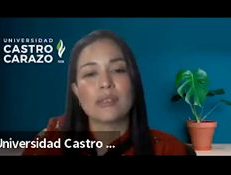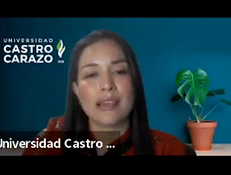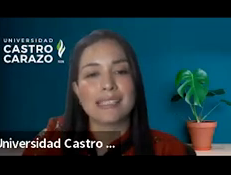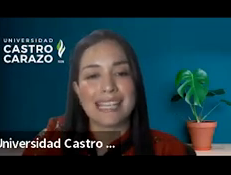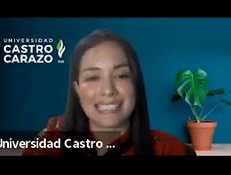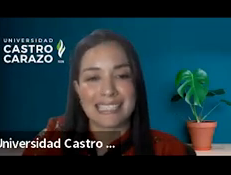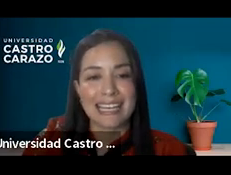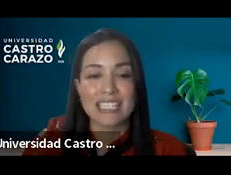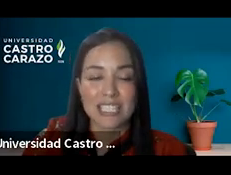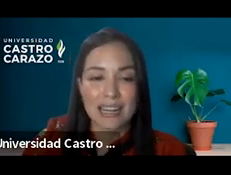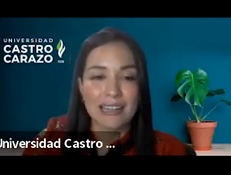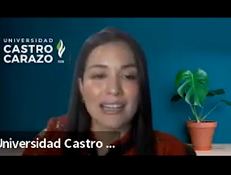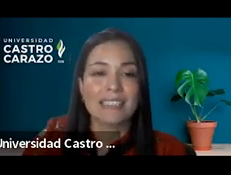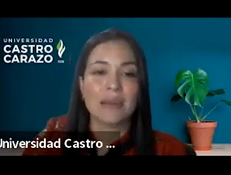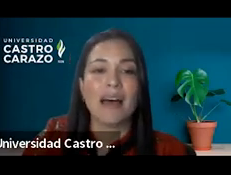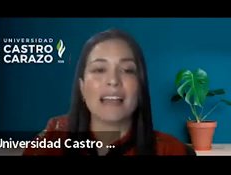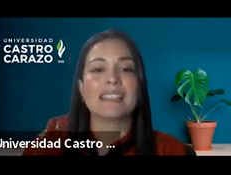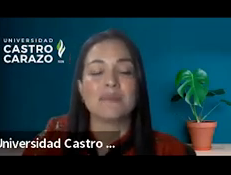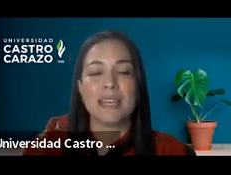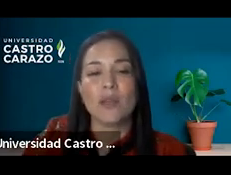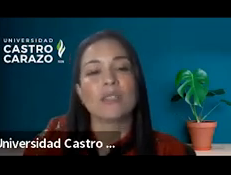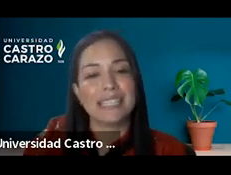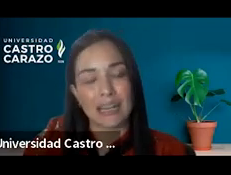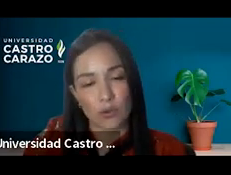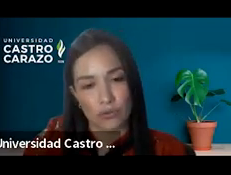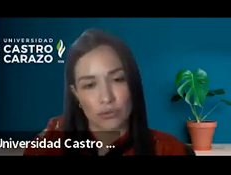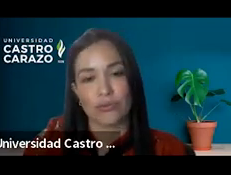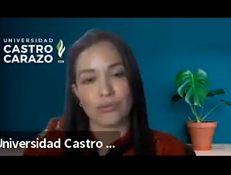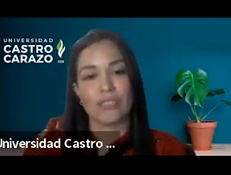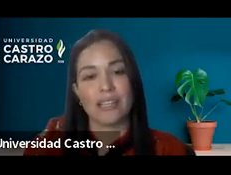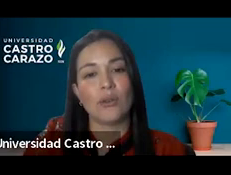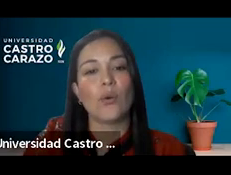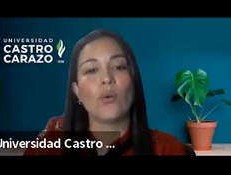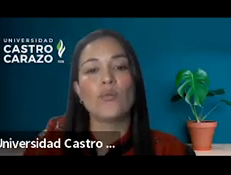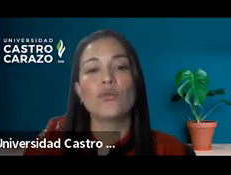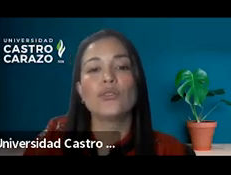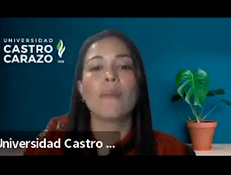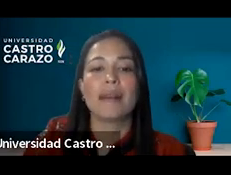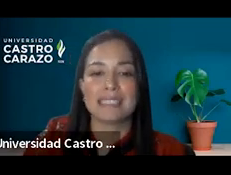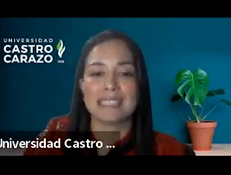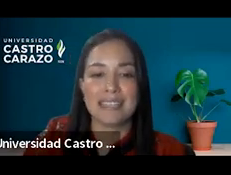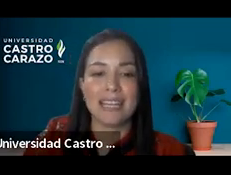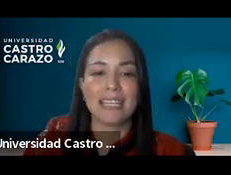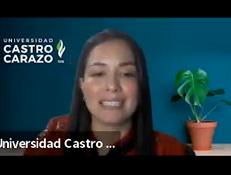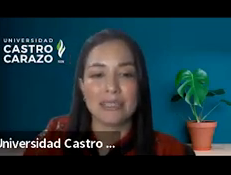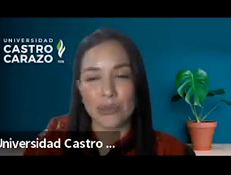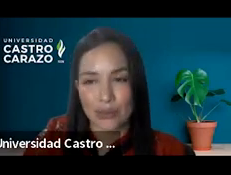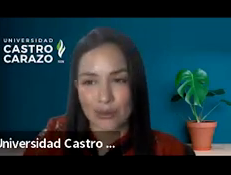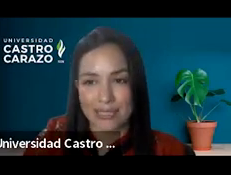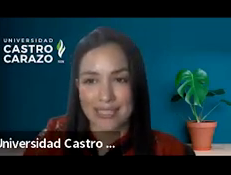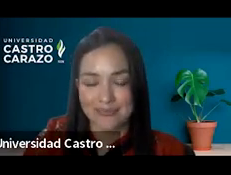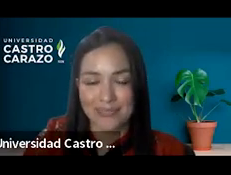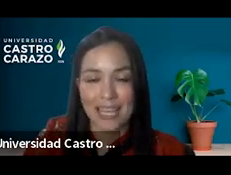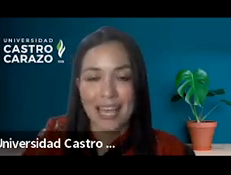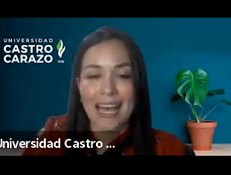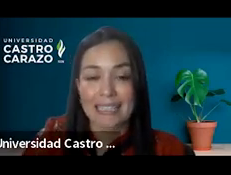con ustedes esta charla llamada Sin Miedo y Sin Acoso, construyendo un mundo más libre y seguro de